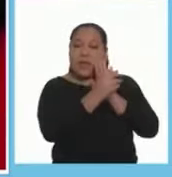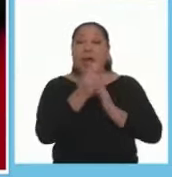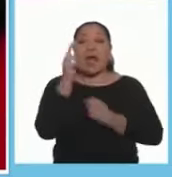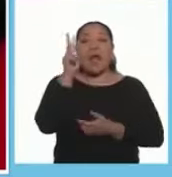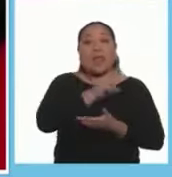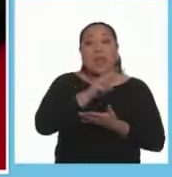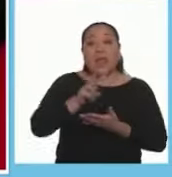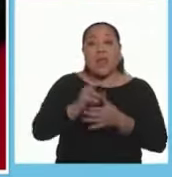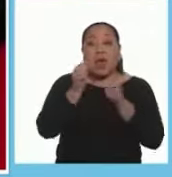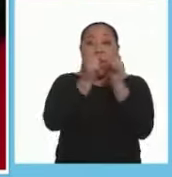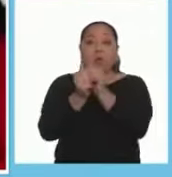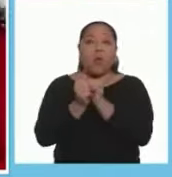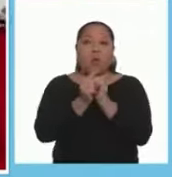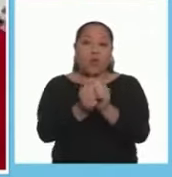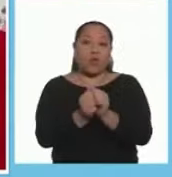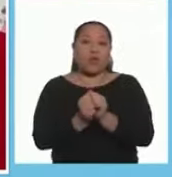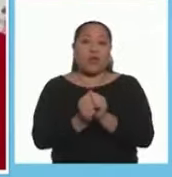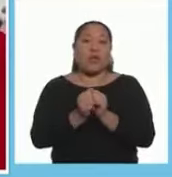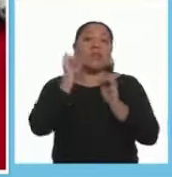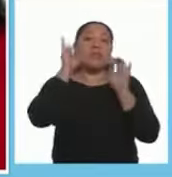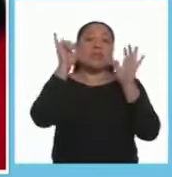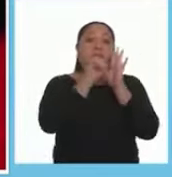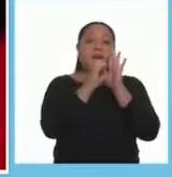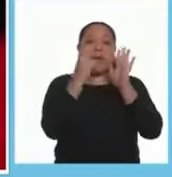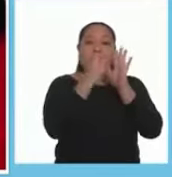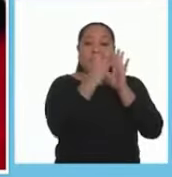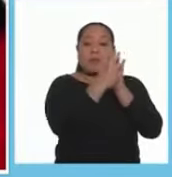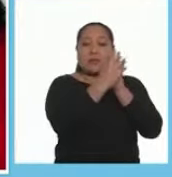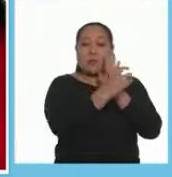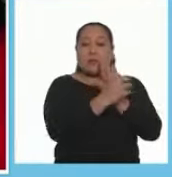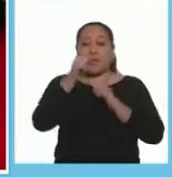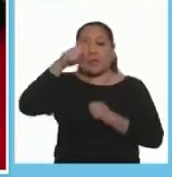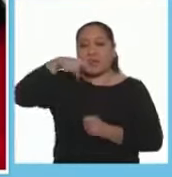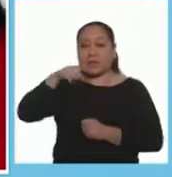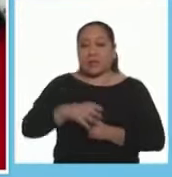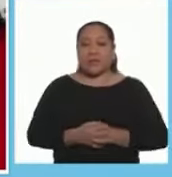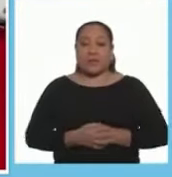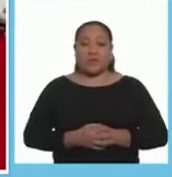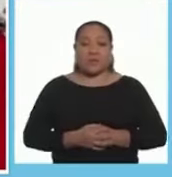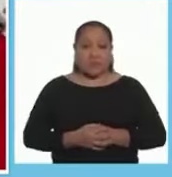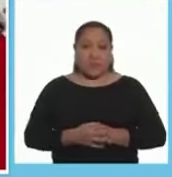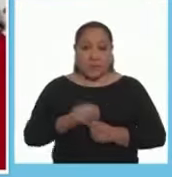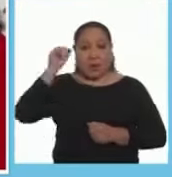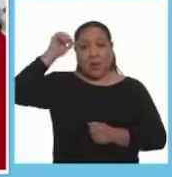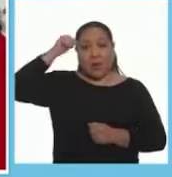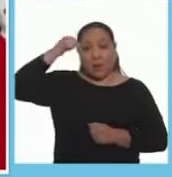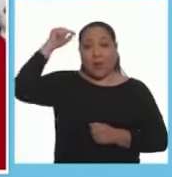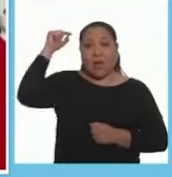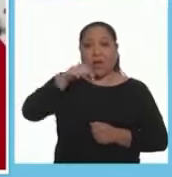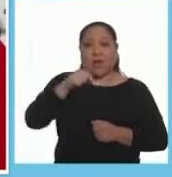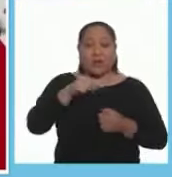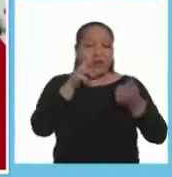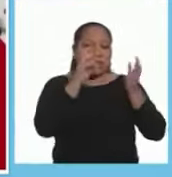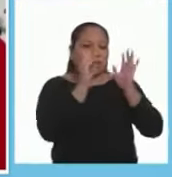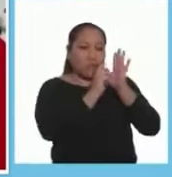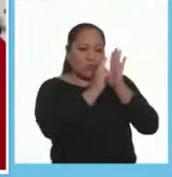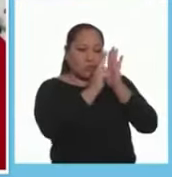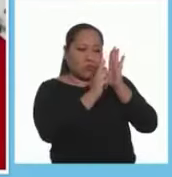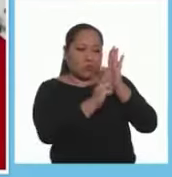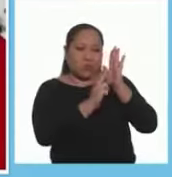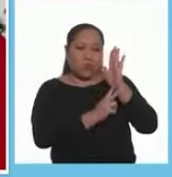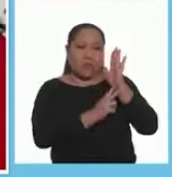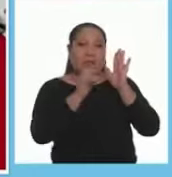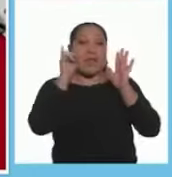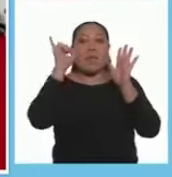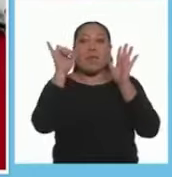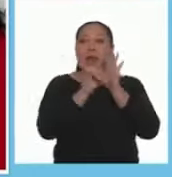Muéstrensela y lean juntos las imágenes de los ingredientes que necesitarán Recuerden que esta es